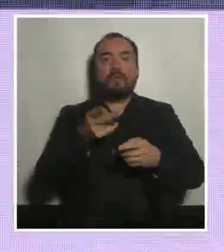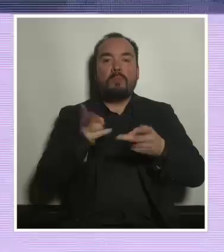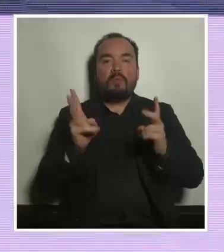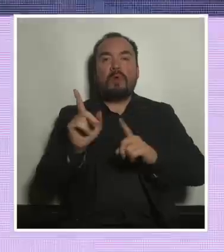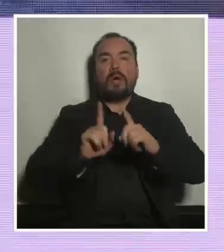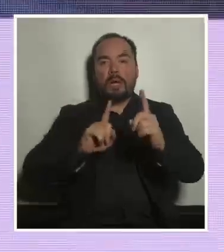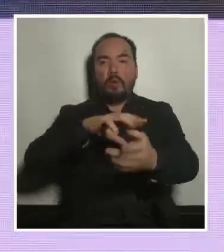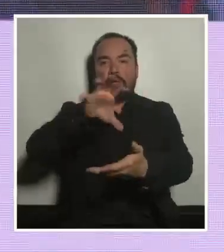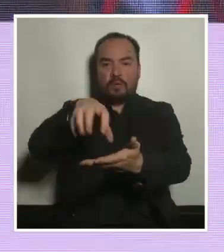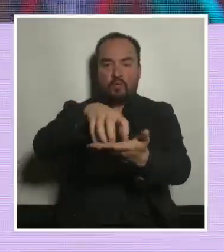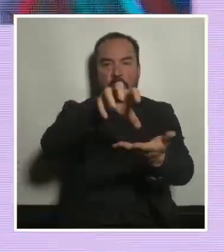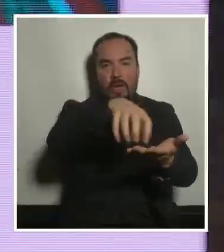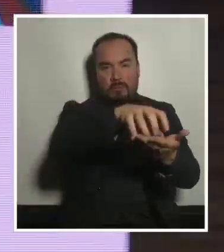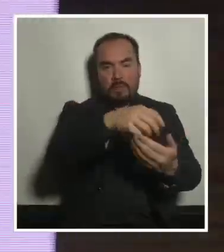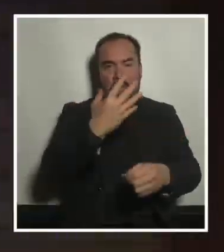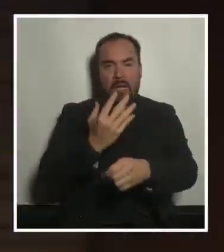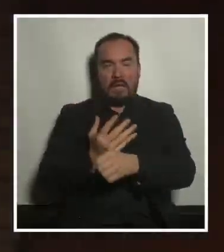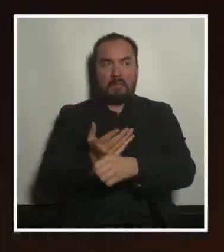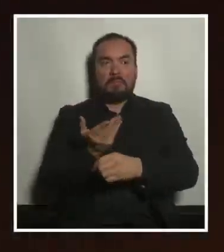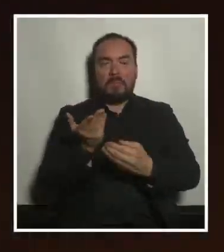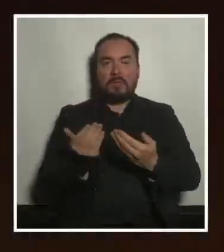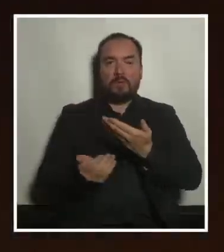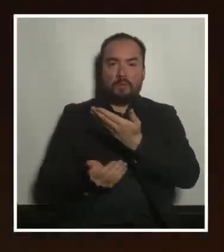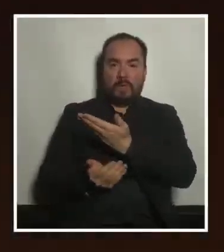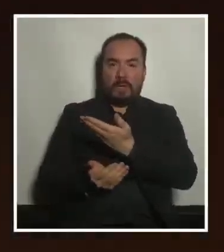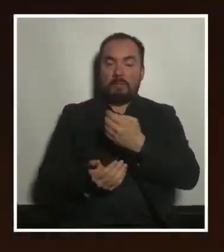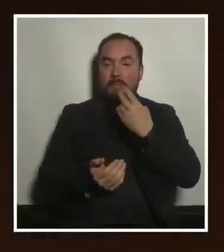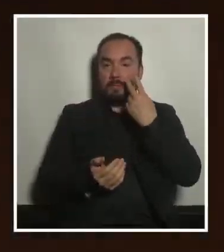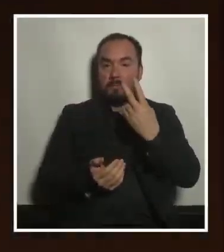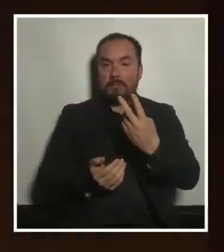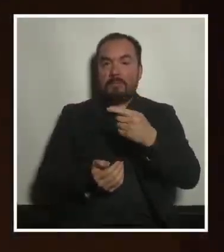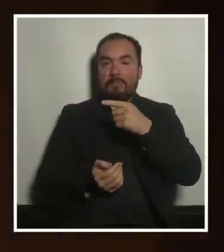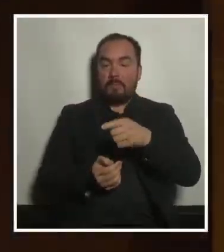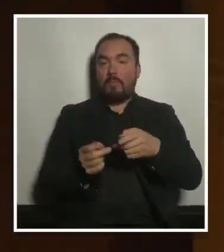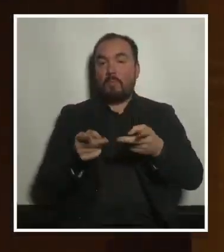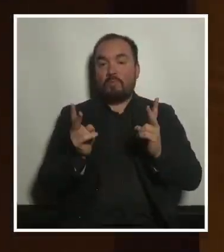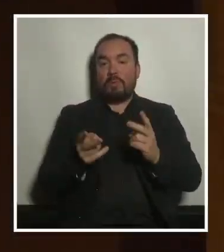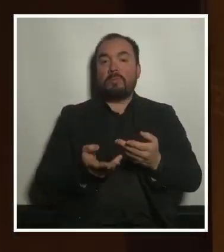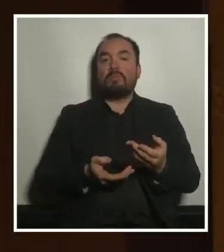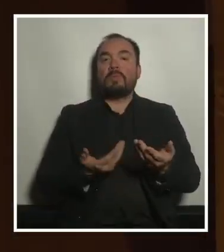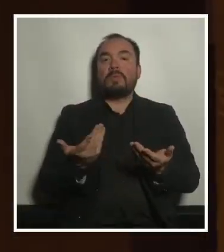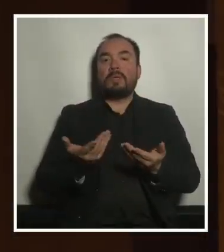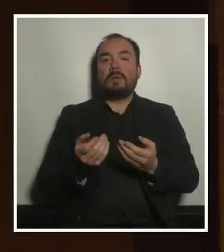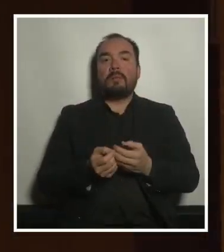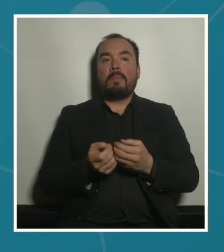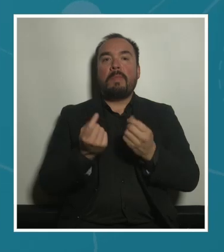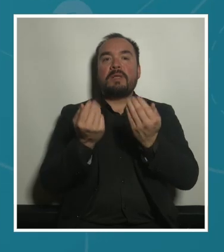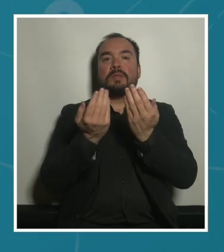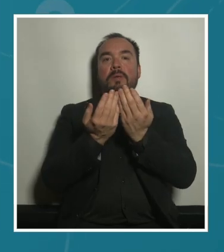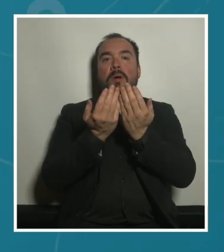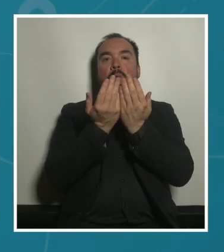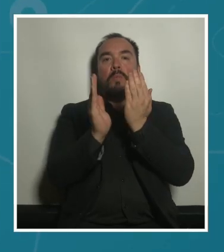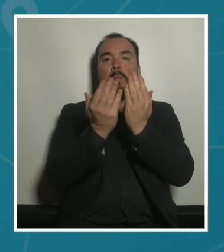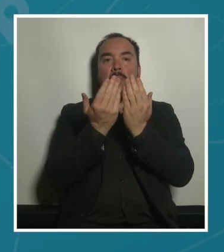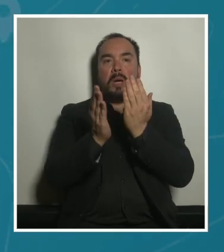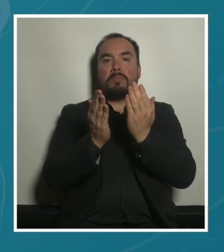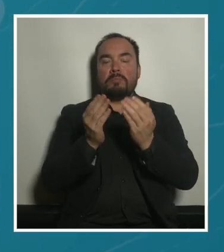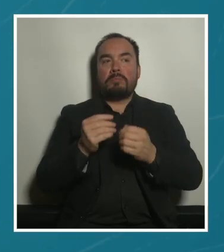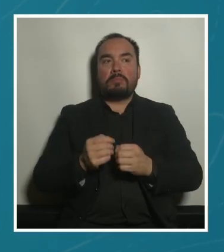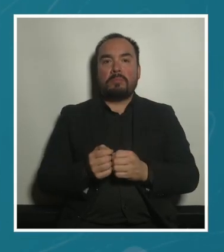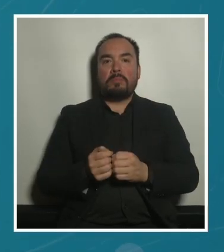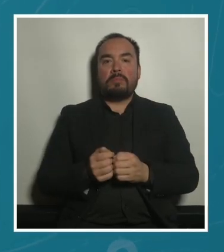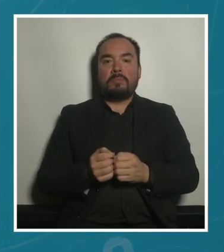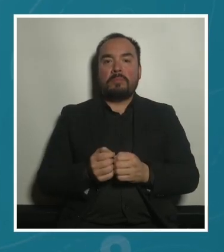ciudades eso es un espacio que está dentro de un espacio público que es una especie de bar que es un bar que se